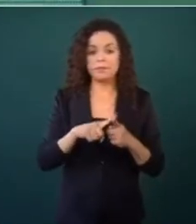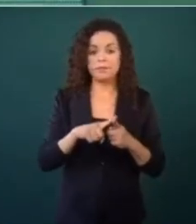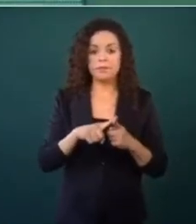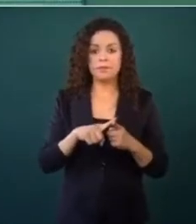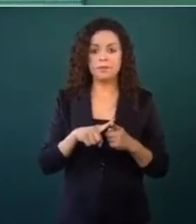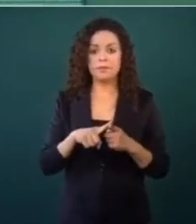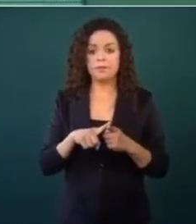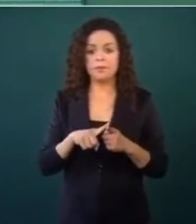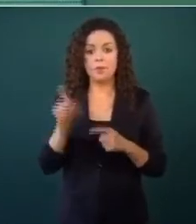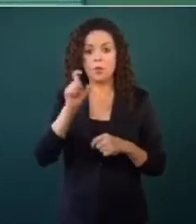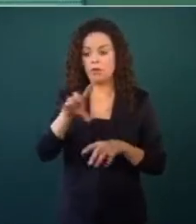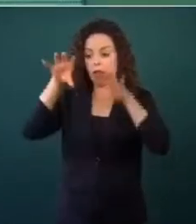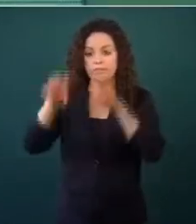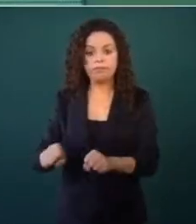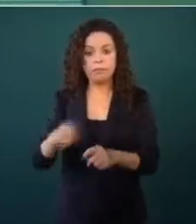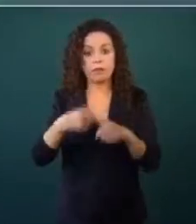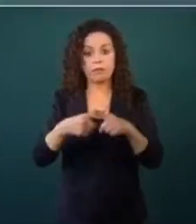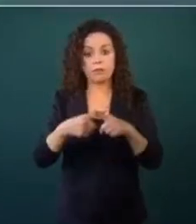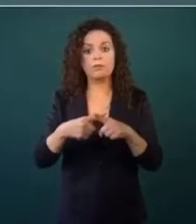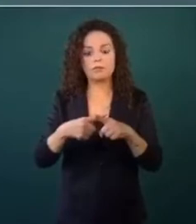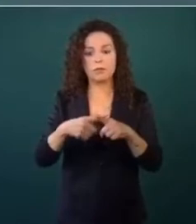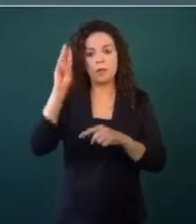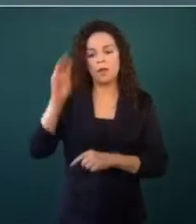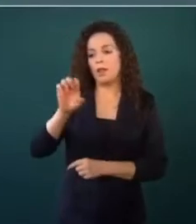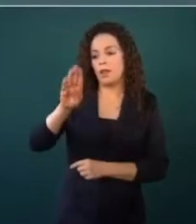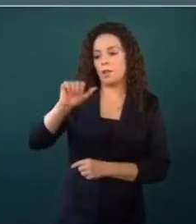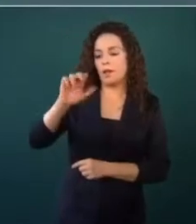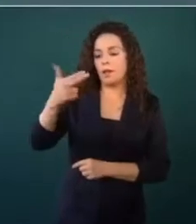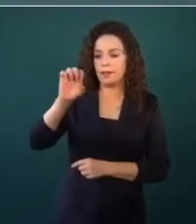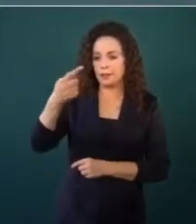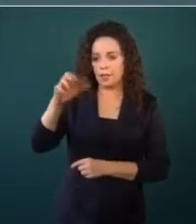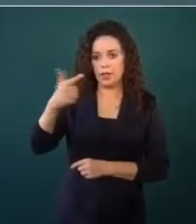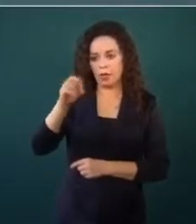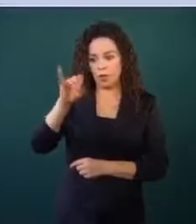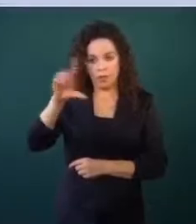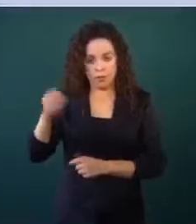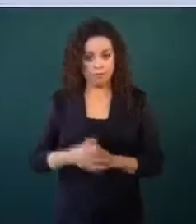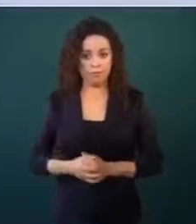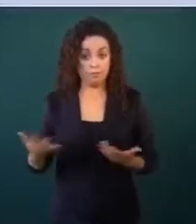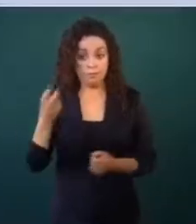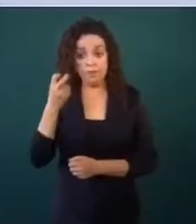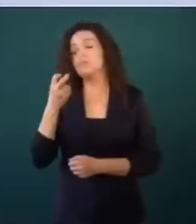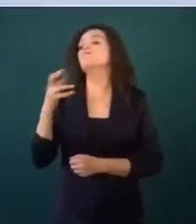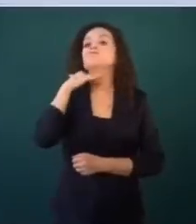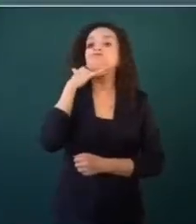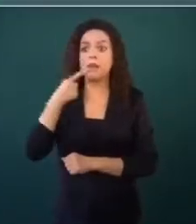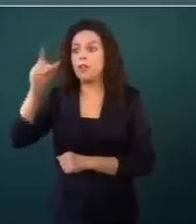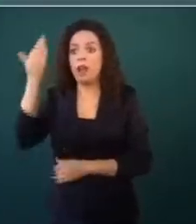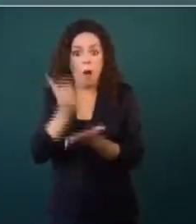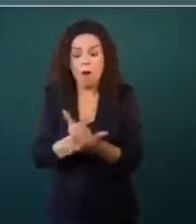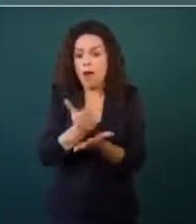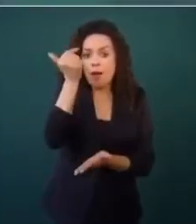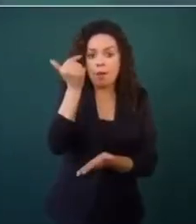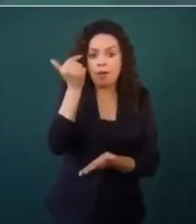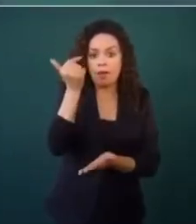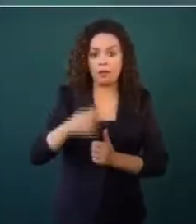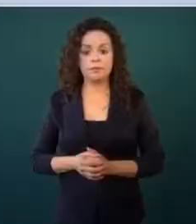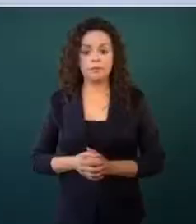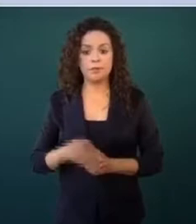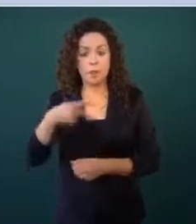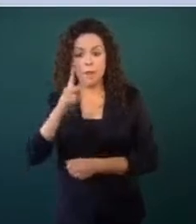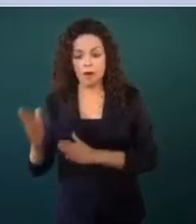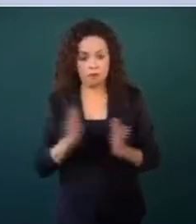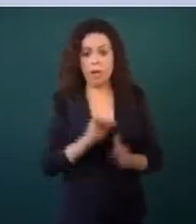la aprehensión de la maestra Elbester Gordillo. Como la corrupción no era delito grave, pero si era delito grave,